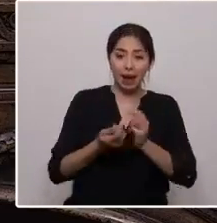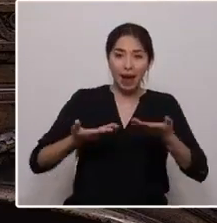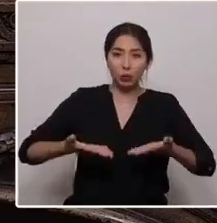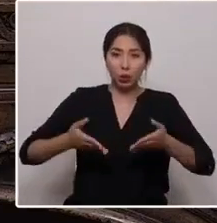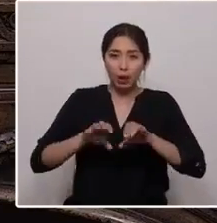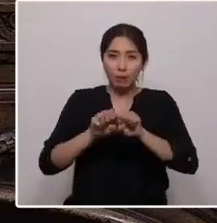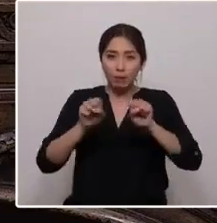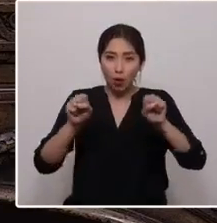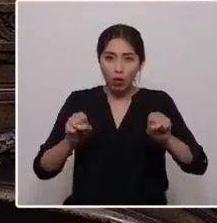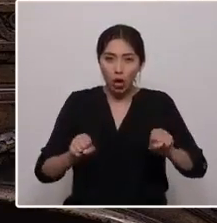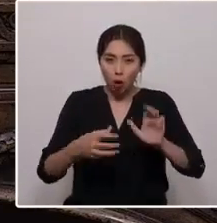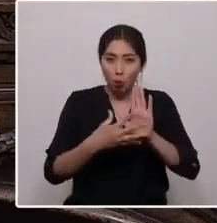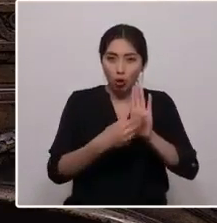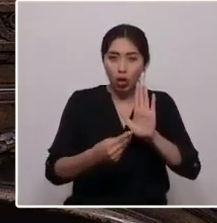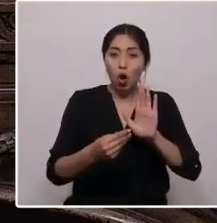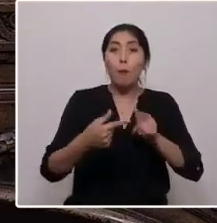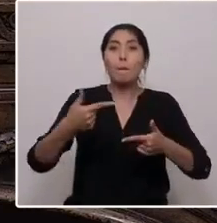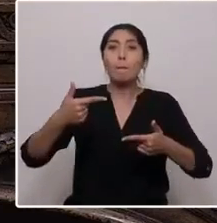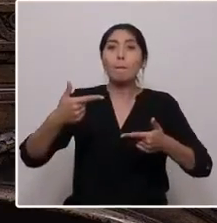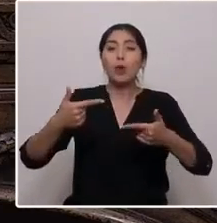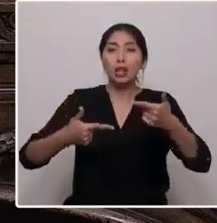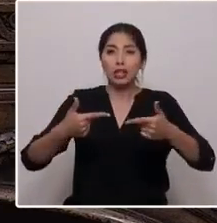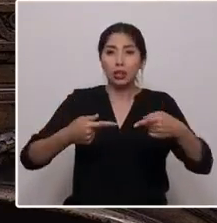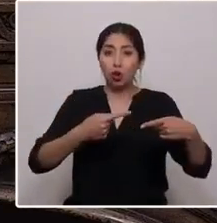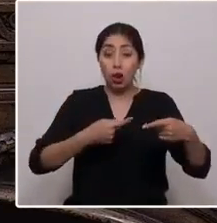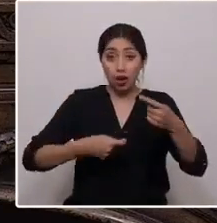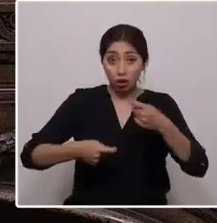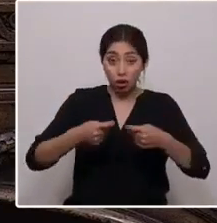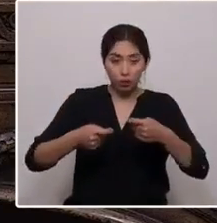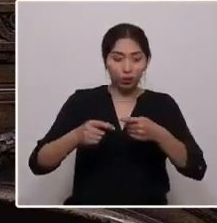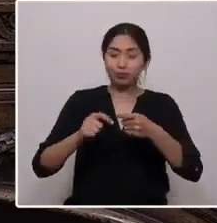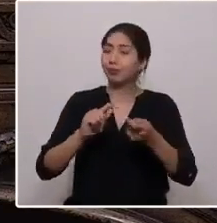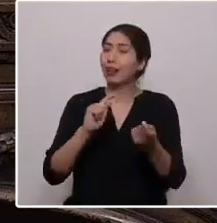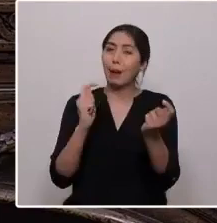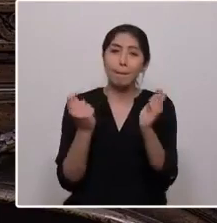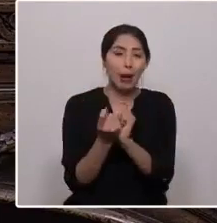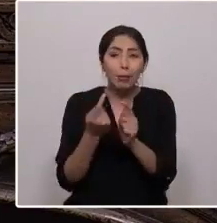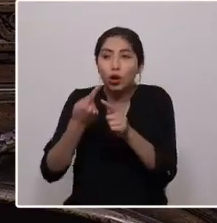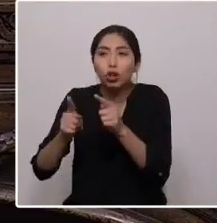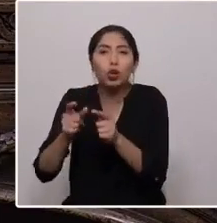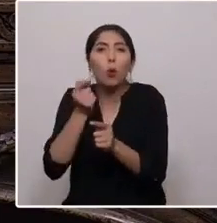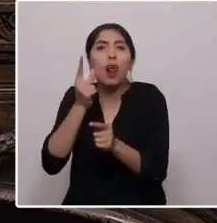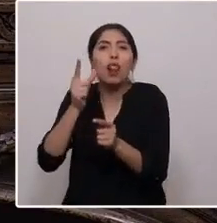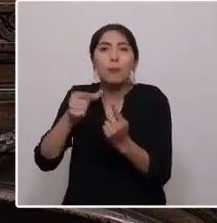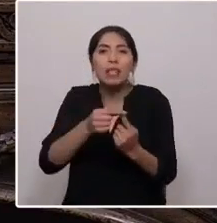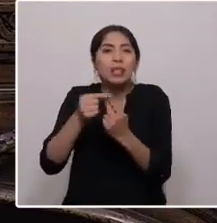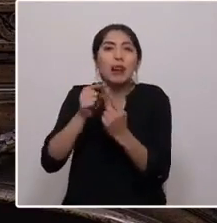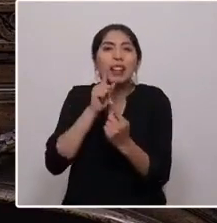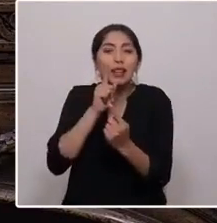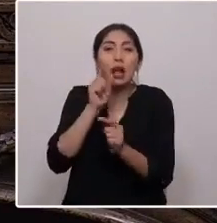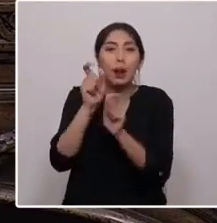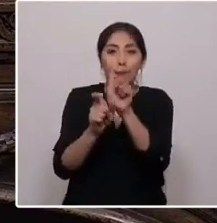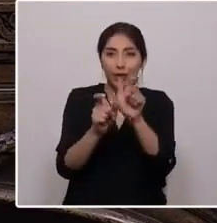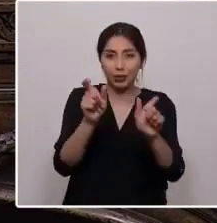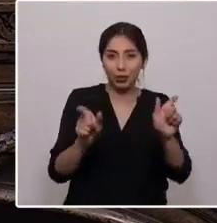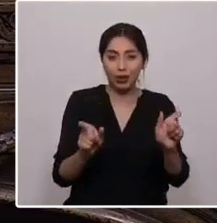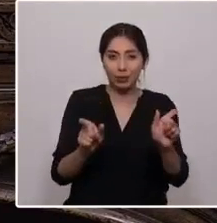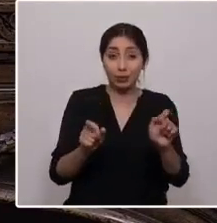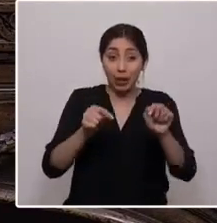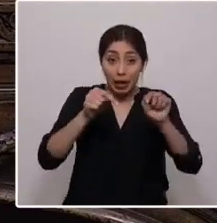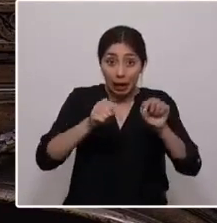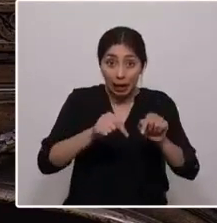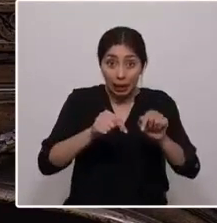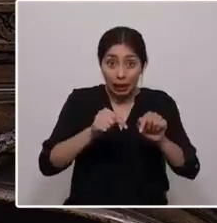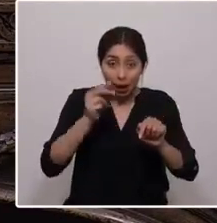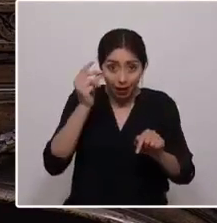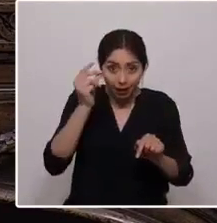-económico por otro, cuyo centro sean las personas. Esta idea, anclada en